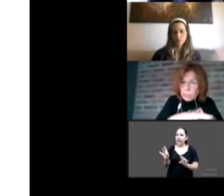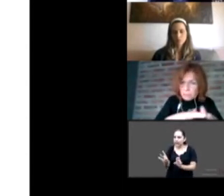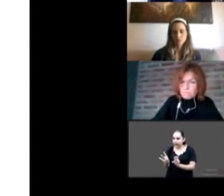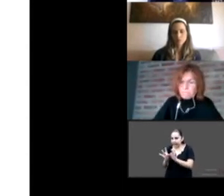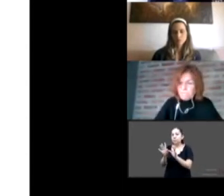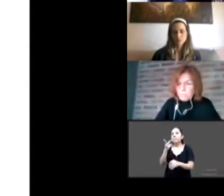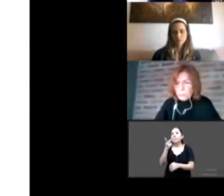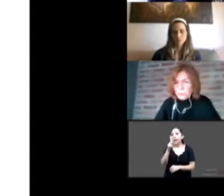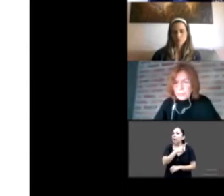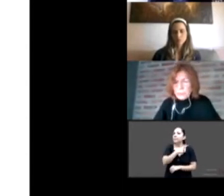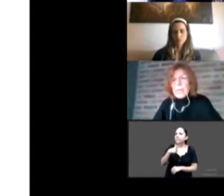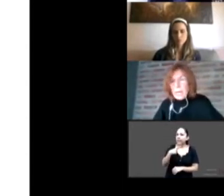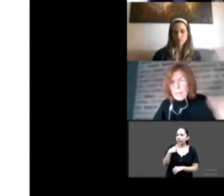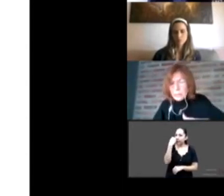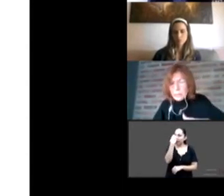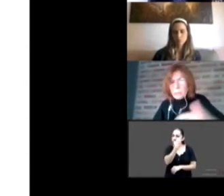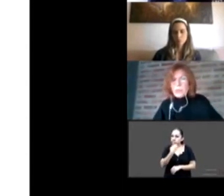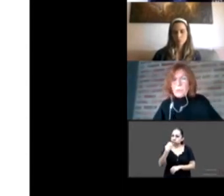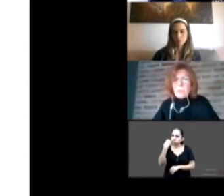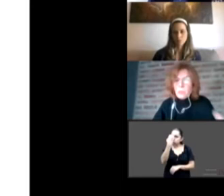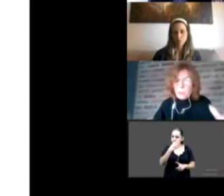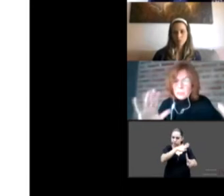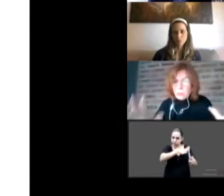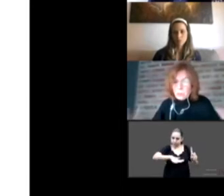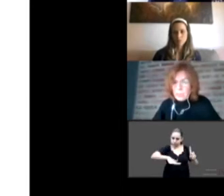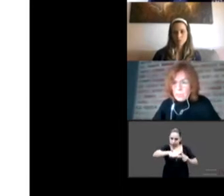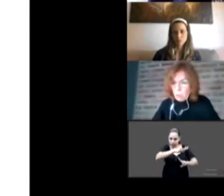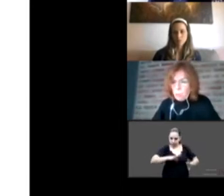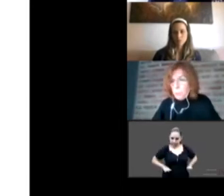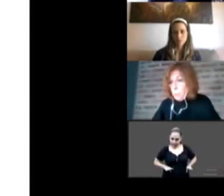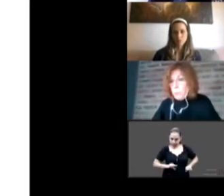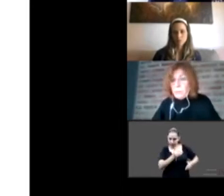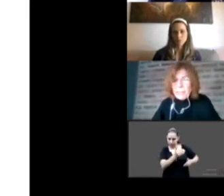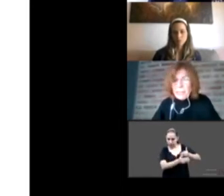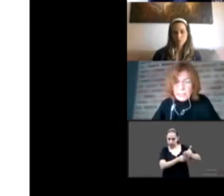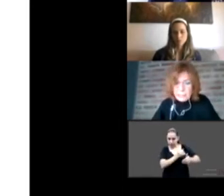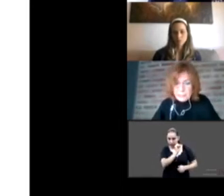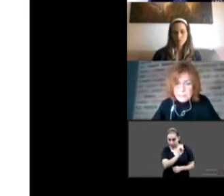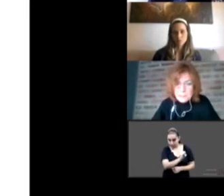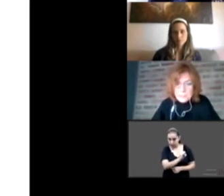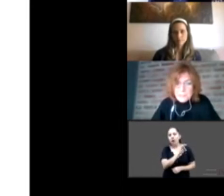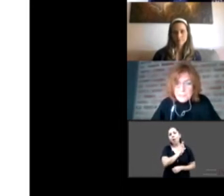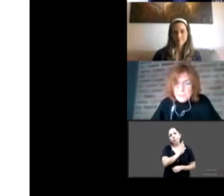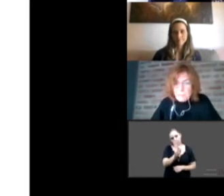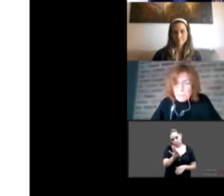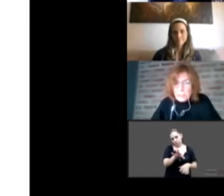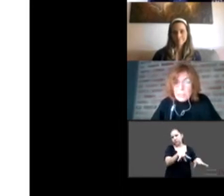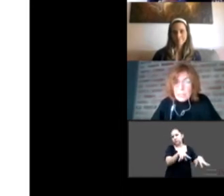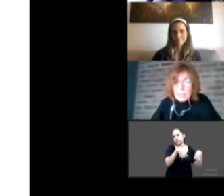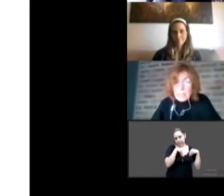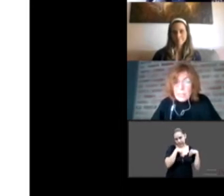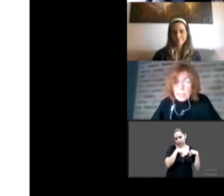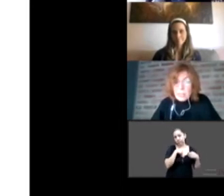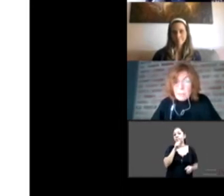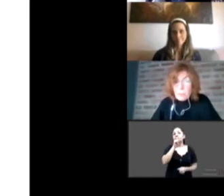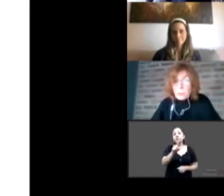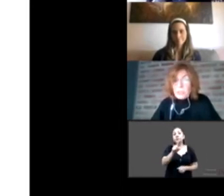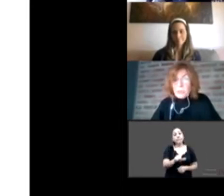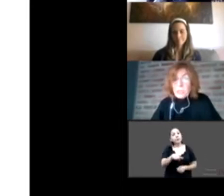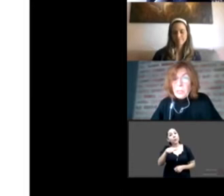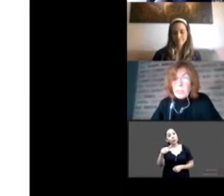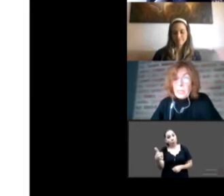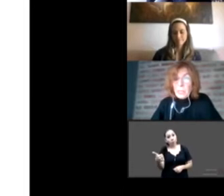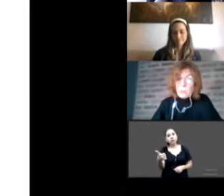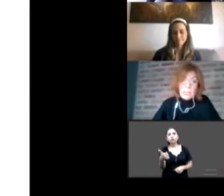proceder. Entonces, ahí tenemos también una segunda complementariedad. Y, por